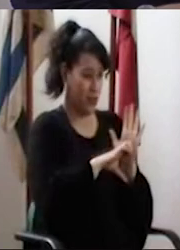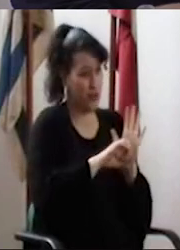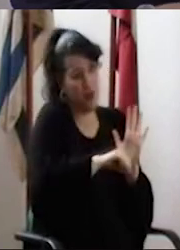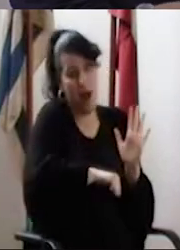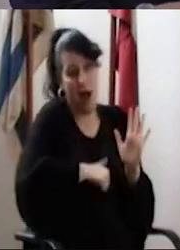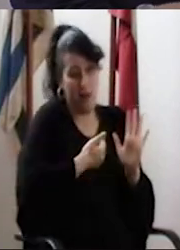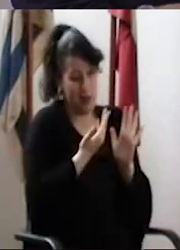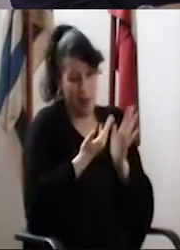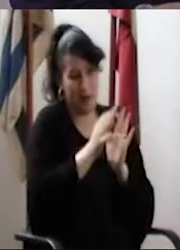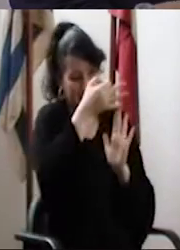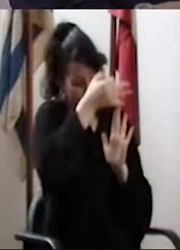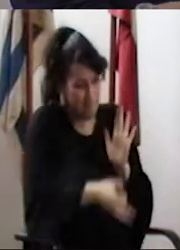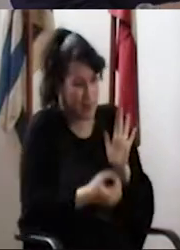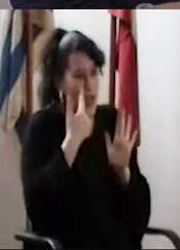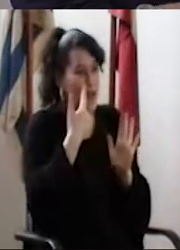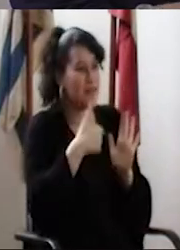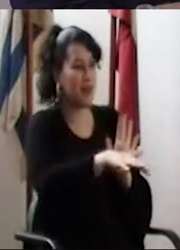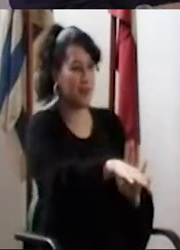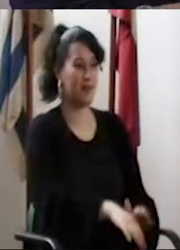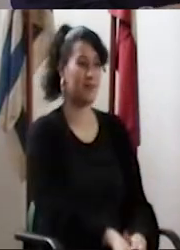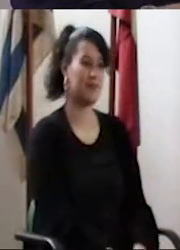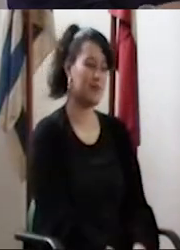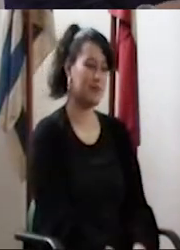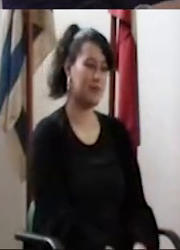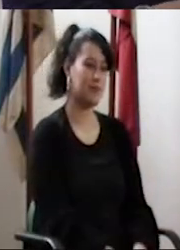el instrumento, aprovechemos... Hay que aplicarlo. Sí.